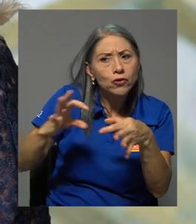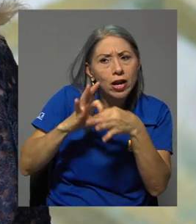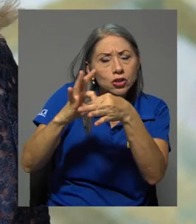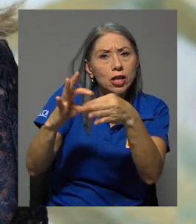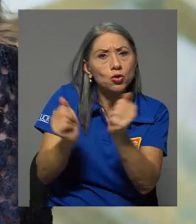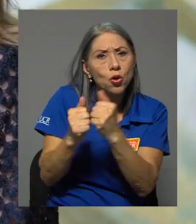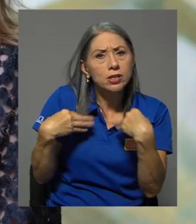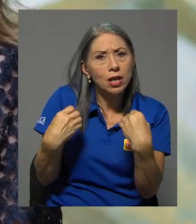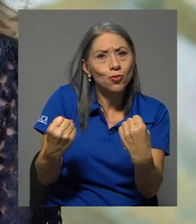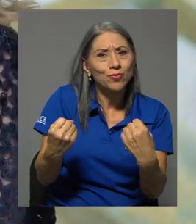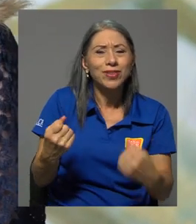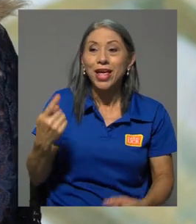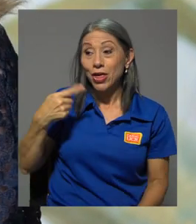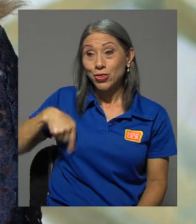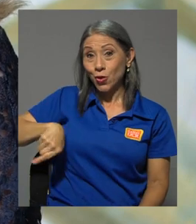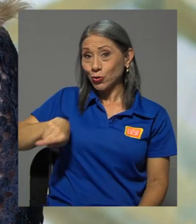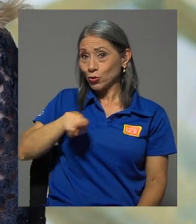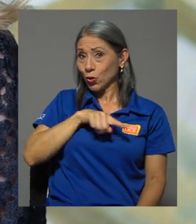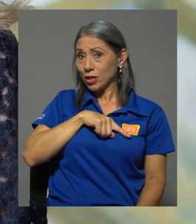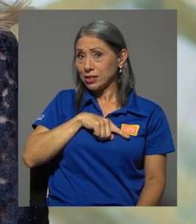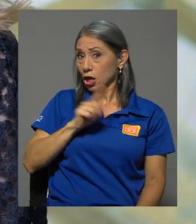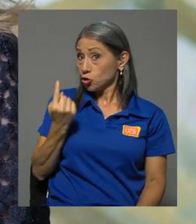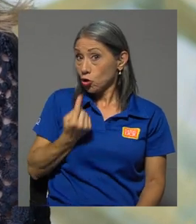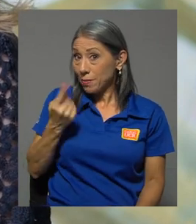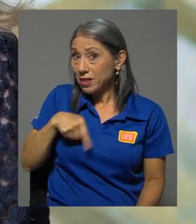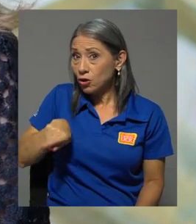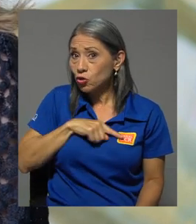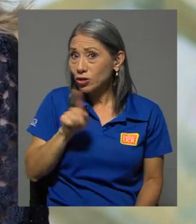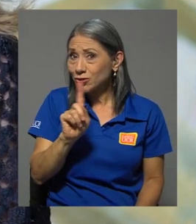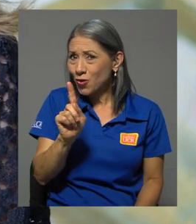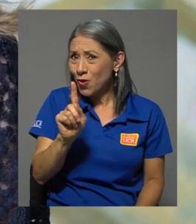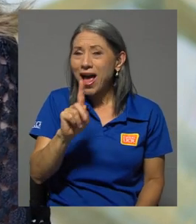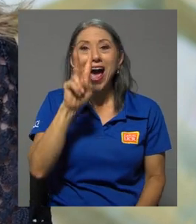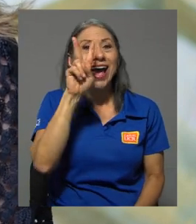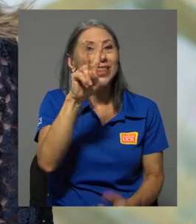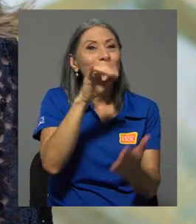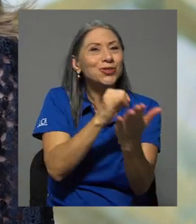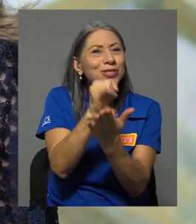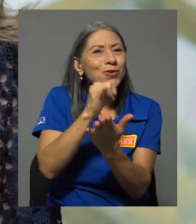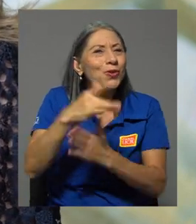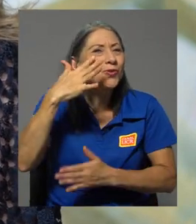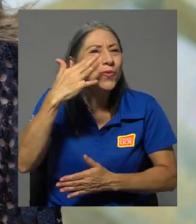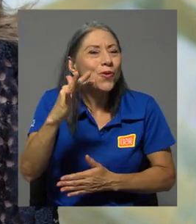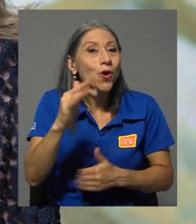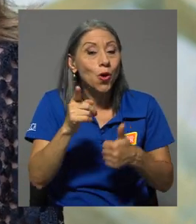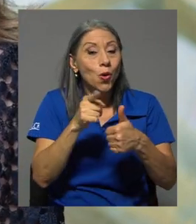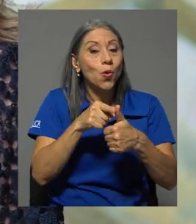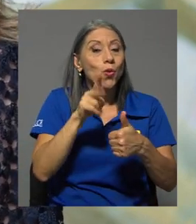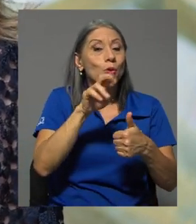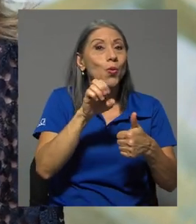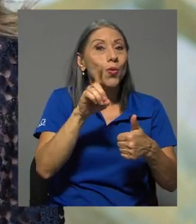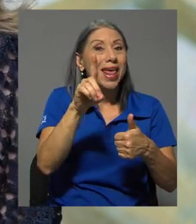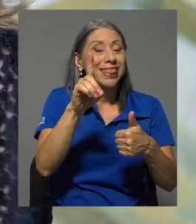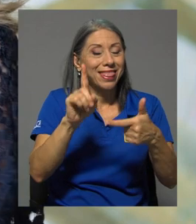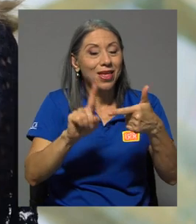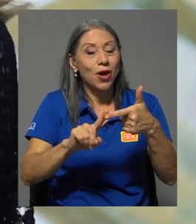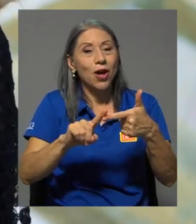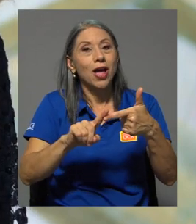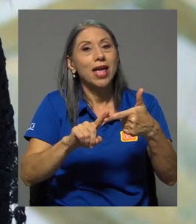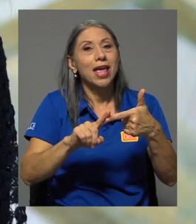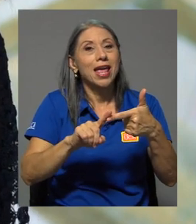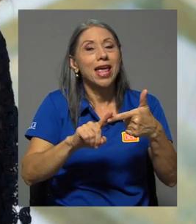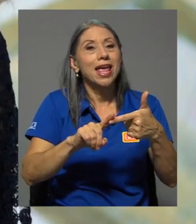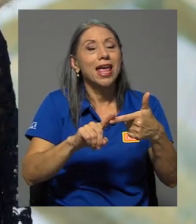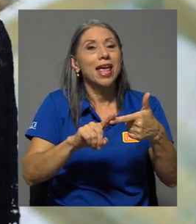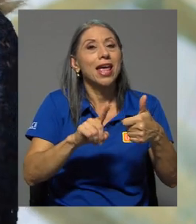Nosotras, y no solo nosotras, hay dos estudios similares, son muy similares, uno realizado por la UNED y la UNA, y